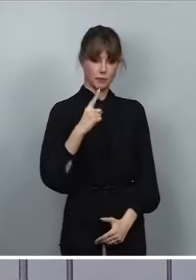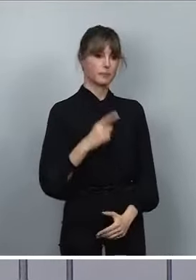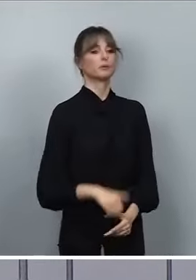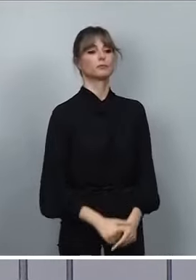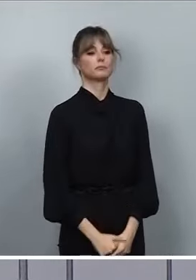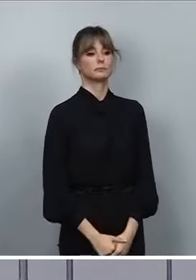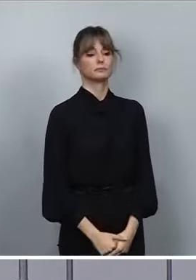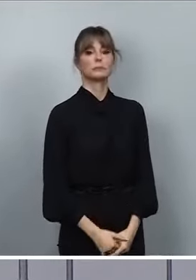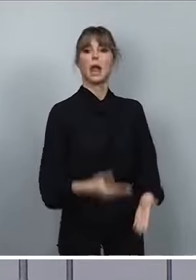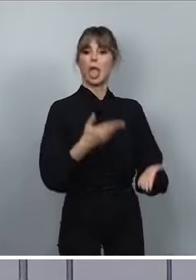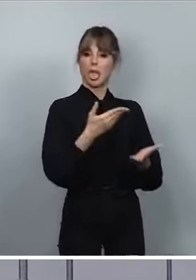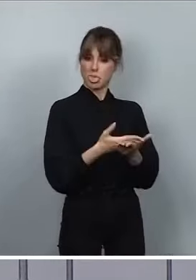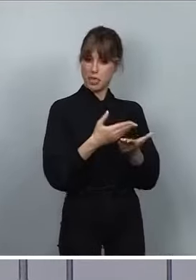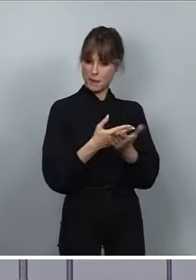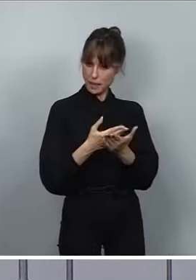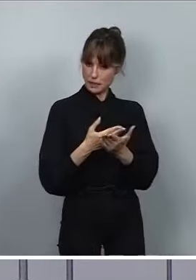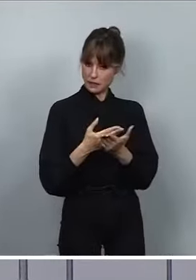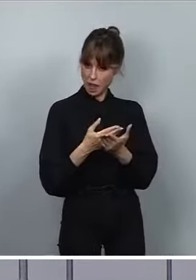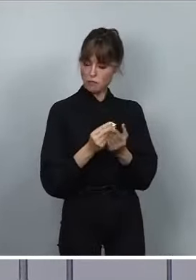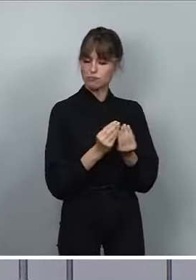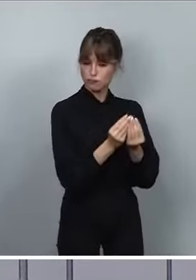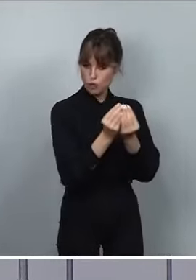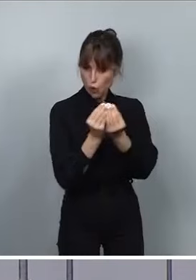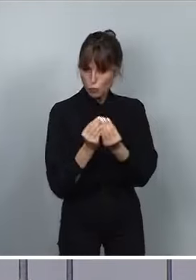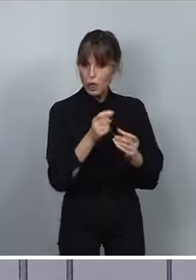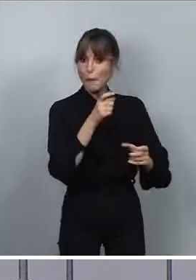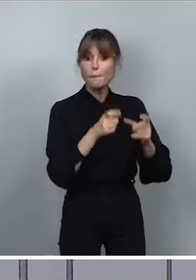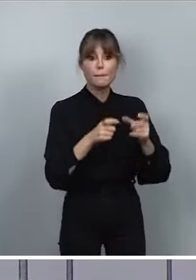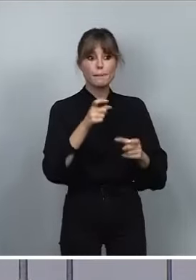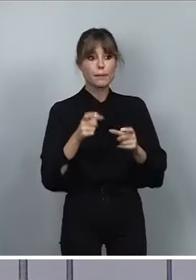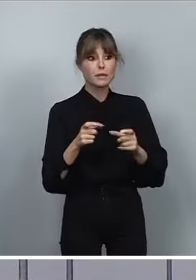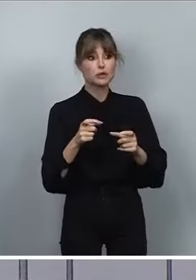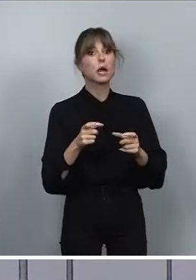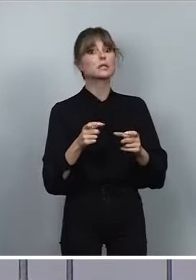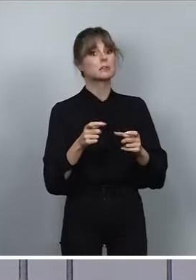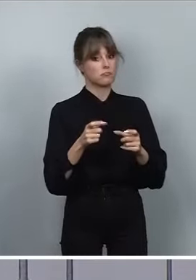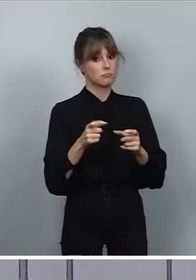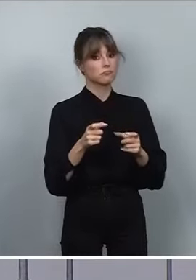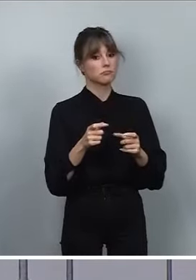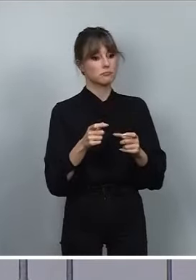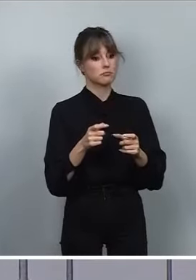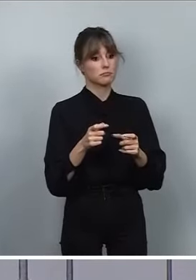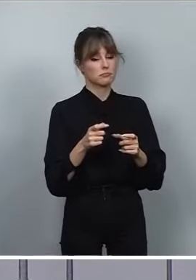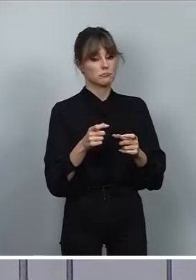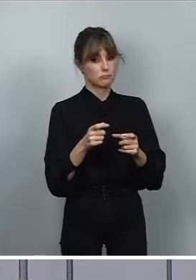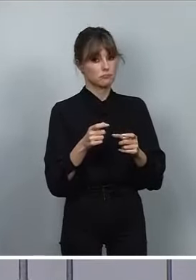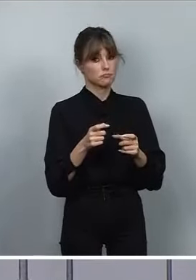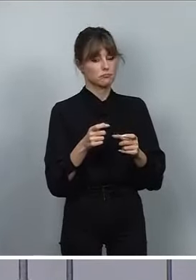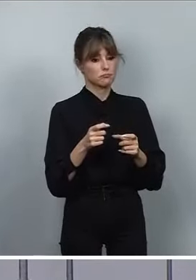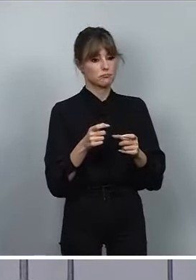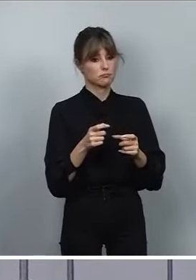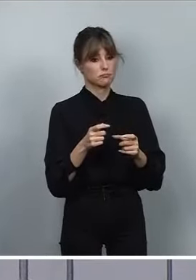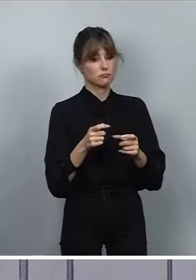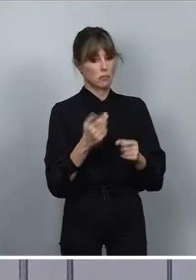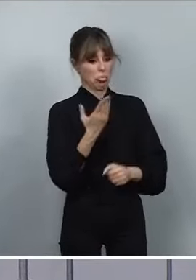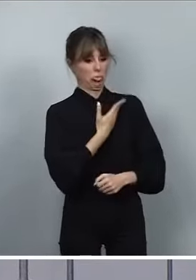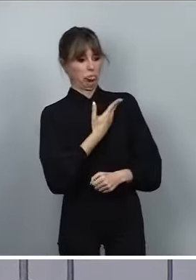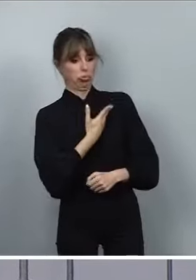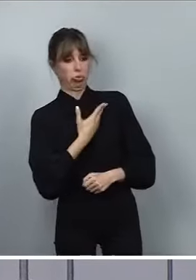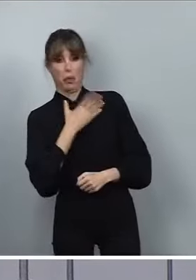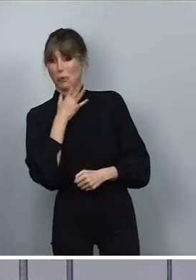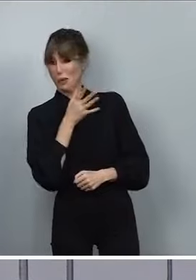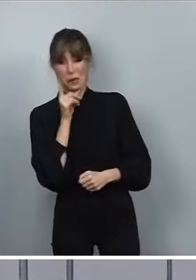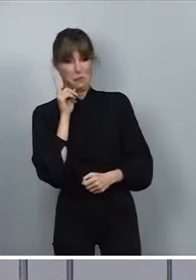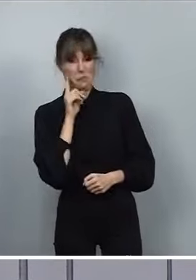de una demanda conjunta de todas aquellas personas que hemos sido señalados de manera vergonzosa porque son